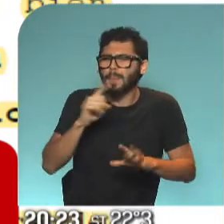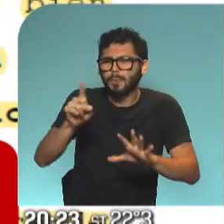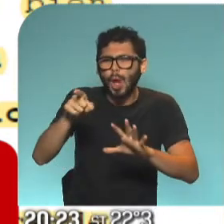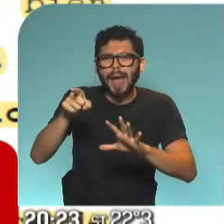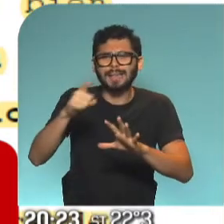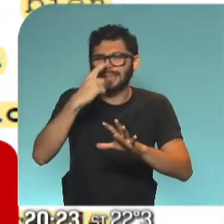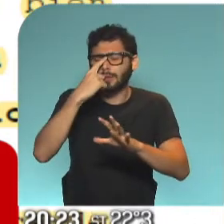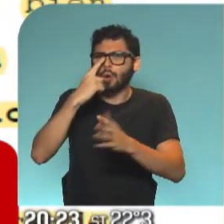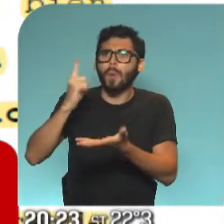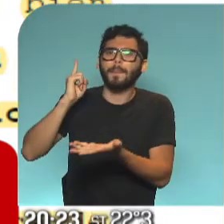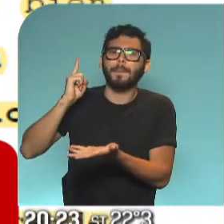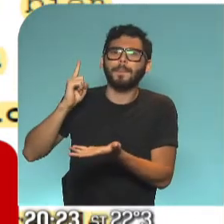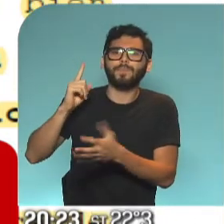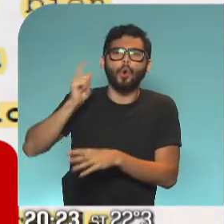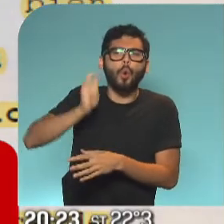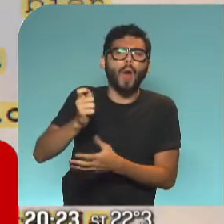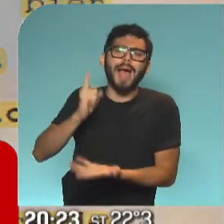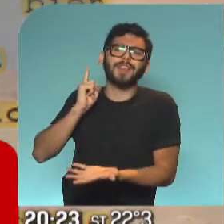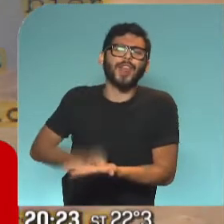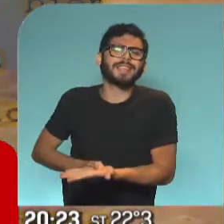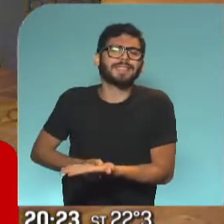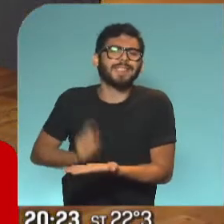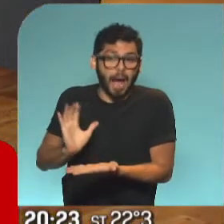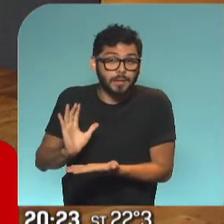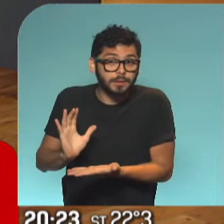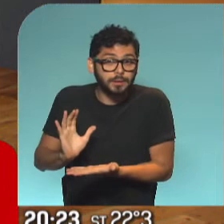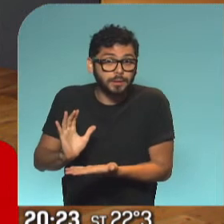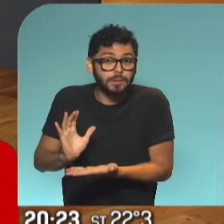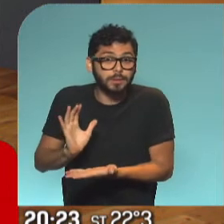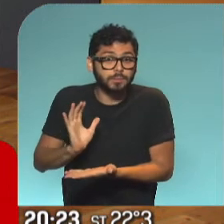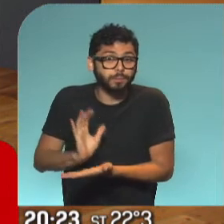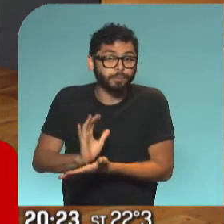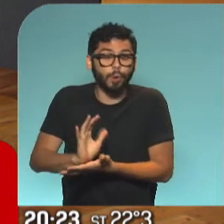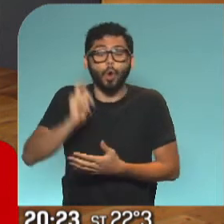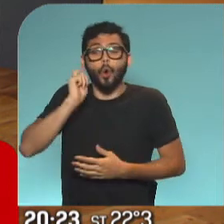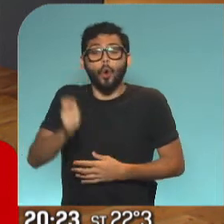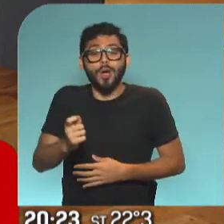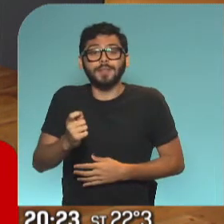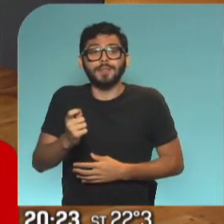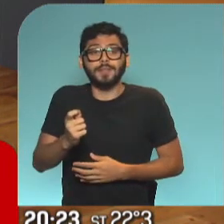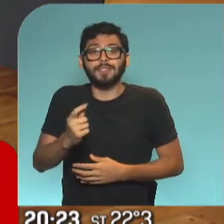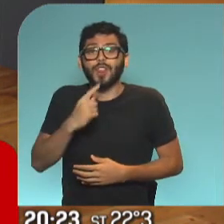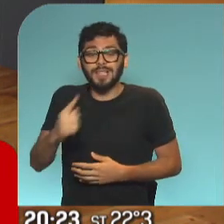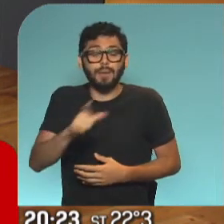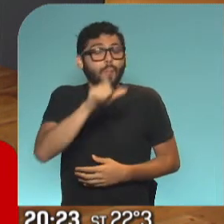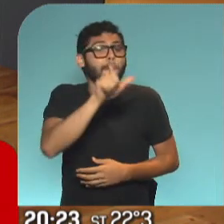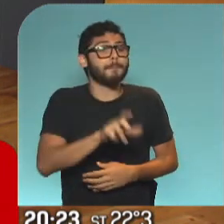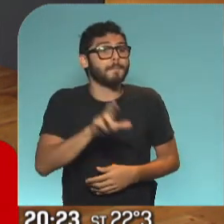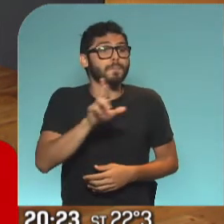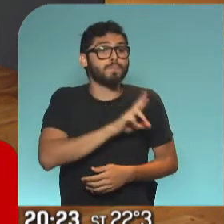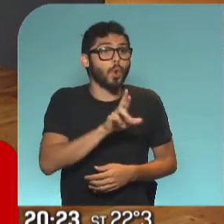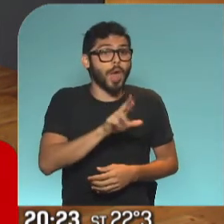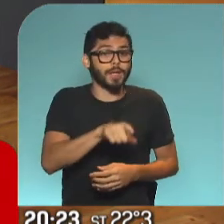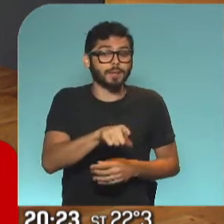las razones del fallo? En las razones del fallo. O el fallo cree que de ninguna manera se podía poner como víctima a esta mujer,